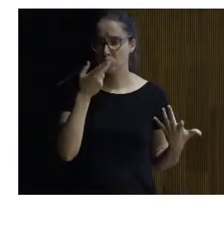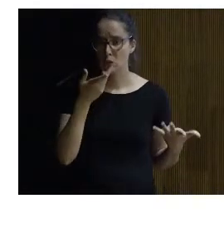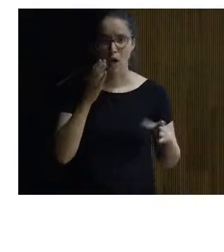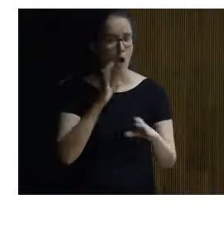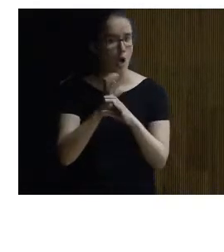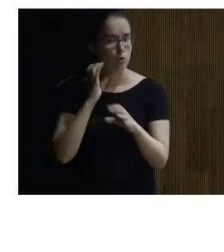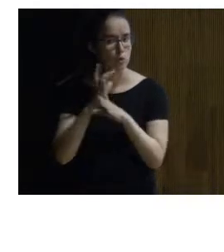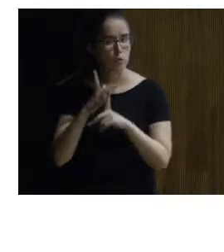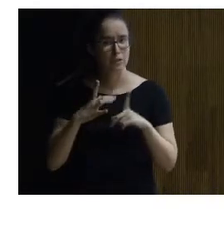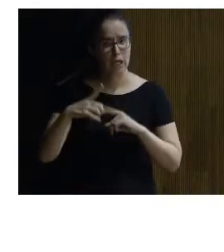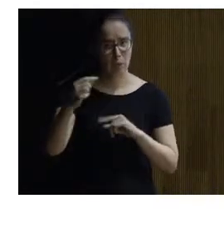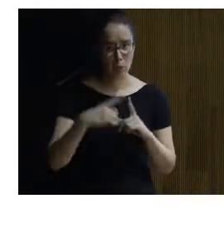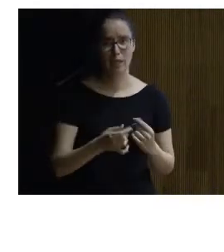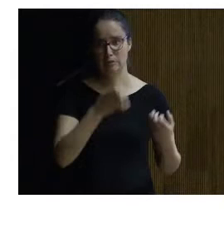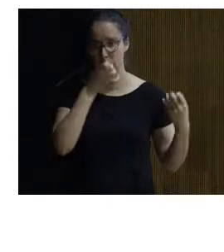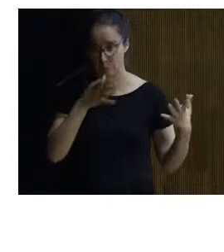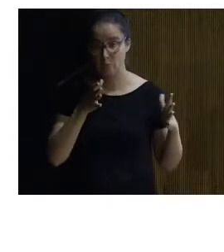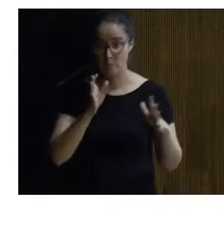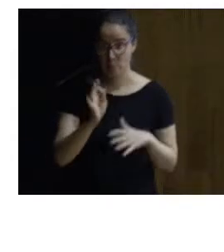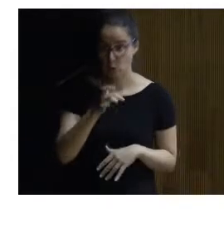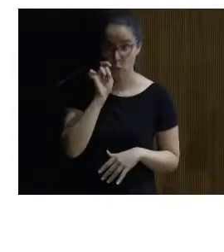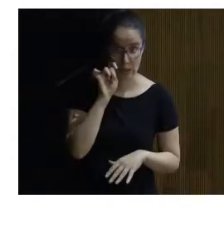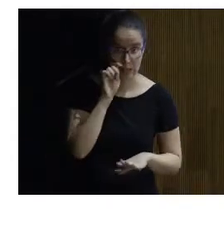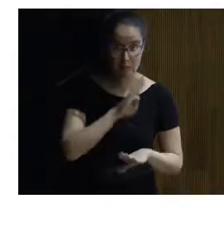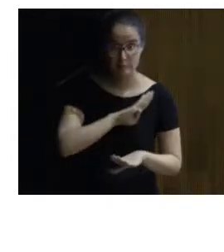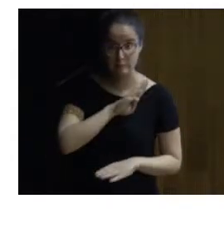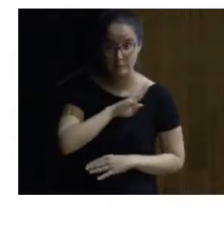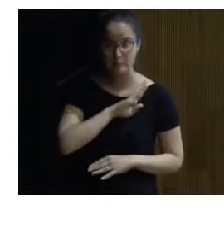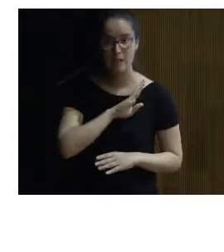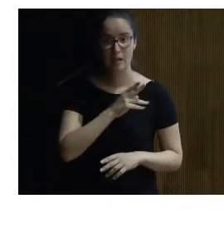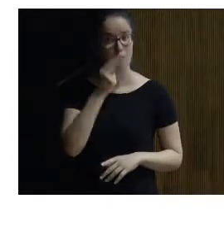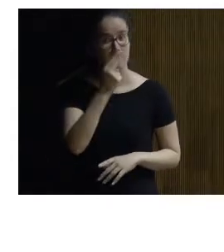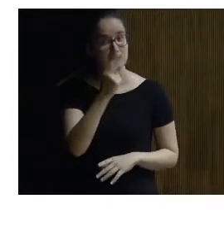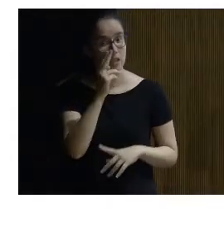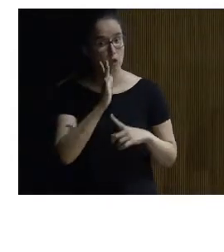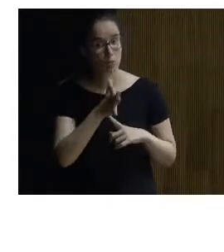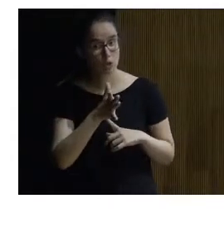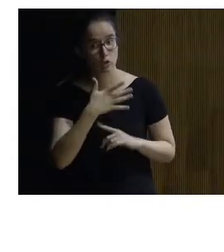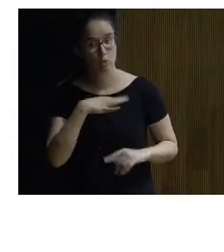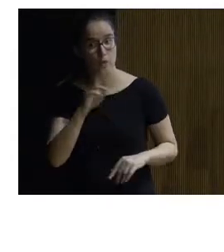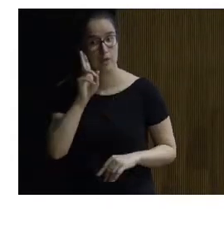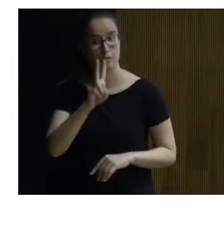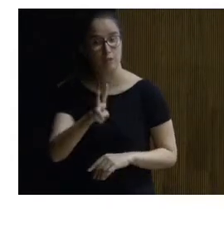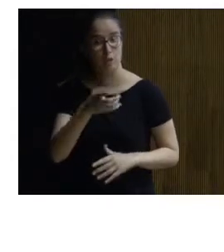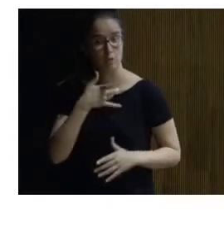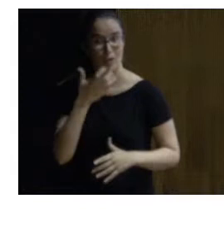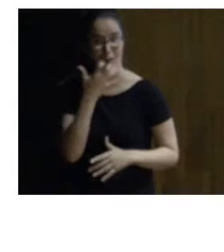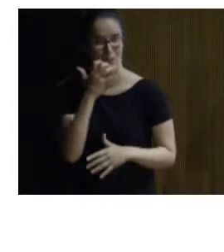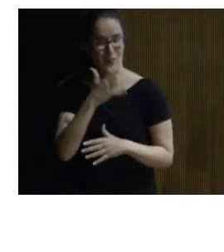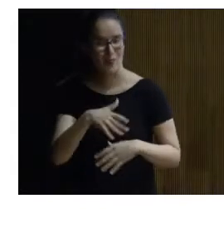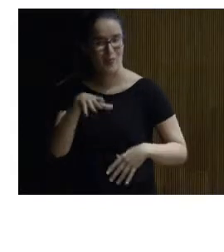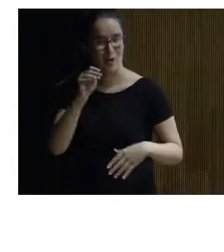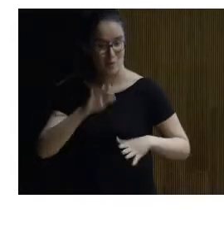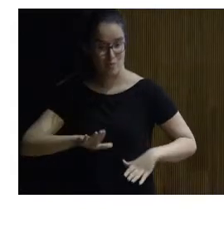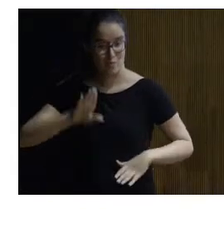autobuses de japoneses y de bueno pues mucha parte con turistas que visitan los molinos como podéis ver al estar en un cerro y obviamente en la